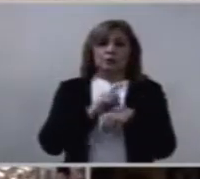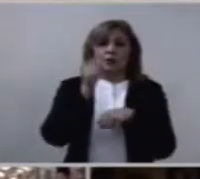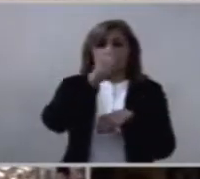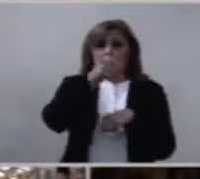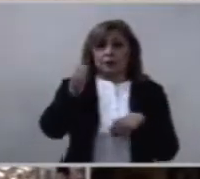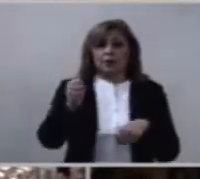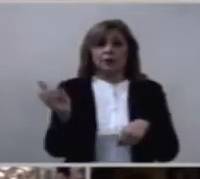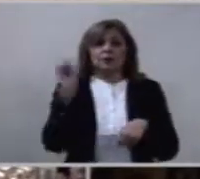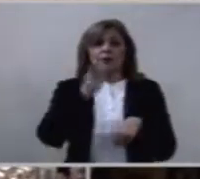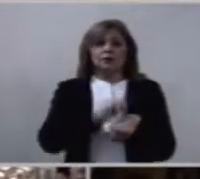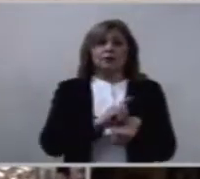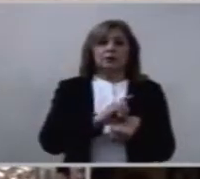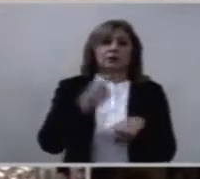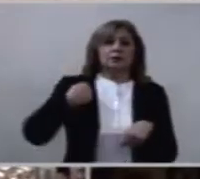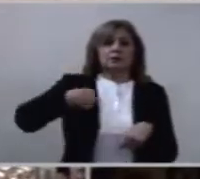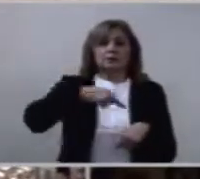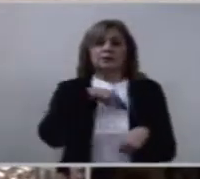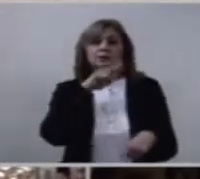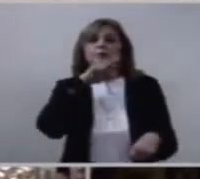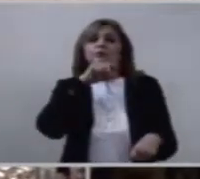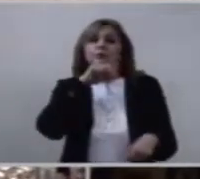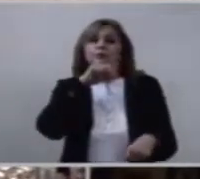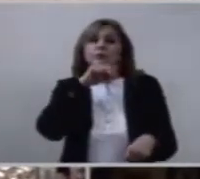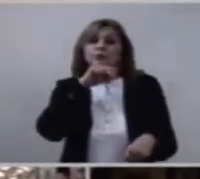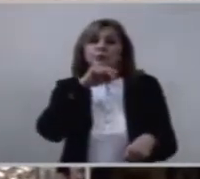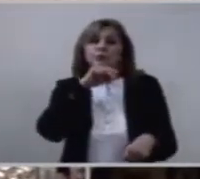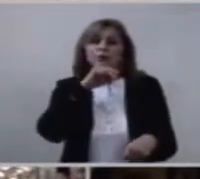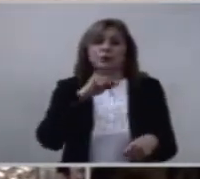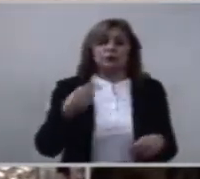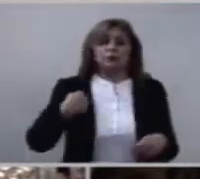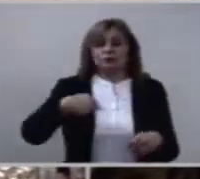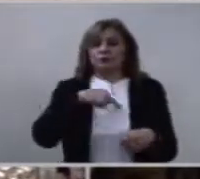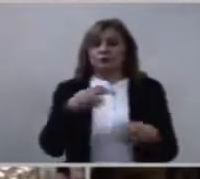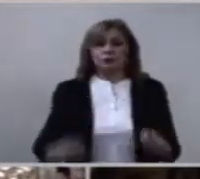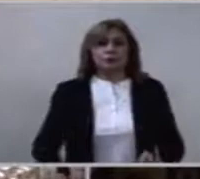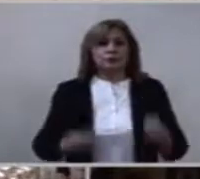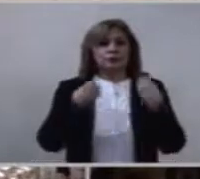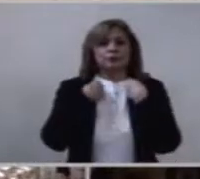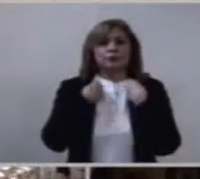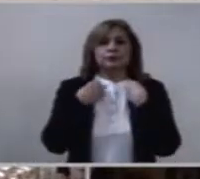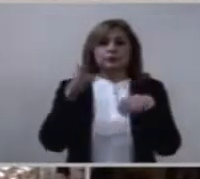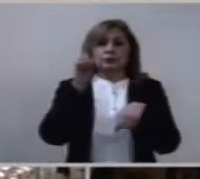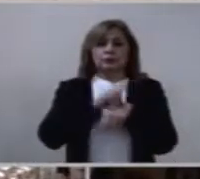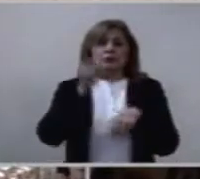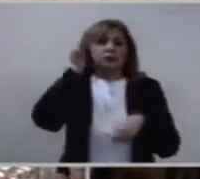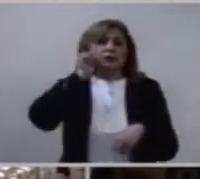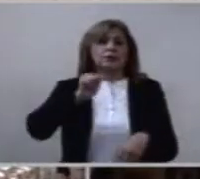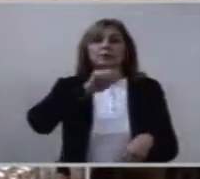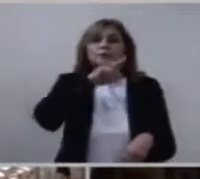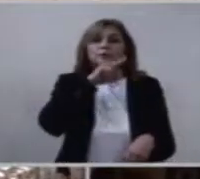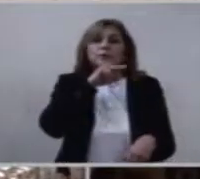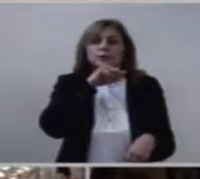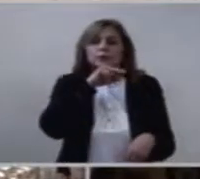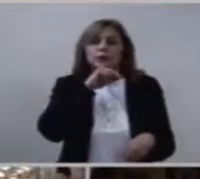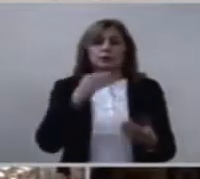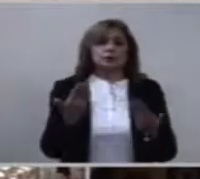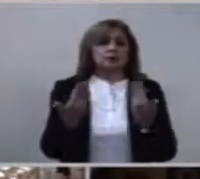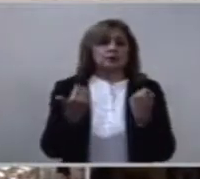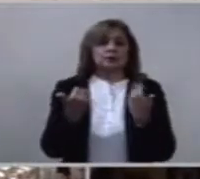Ustedes y yo vivimos al día. No hay otra manera de vivir.